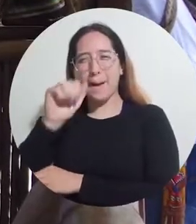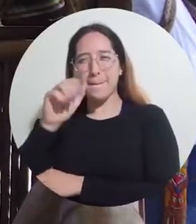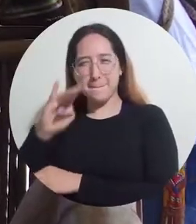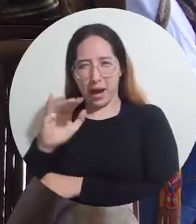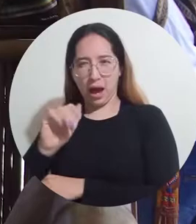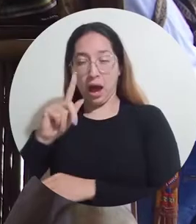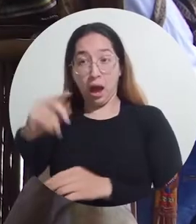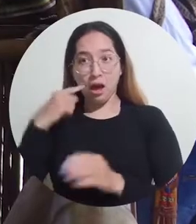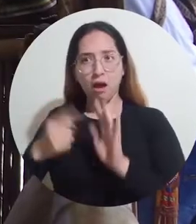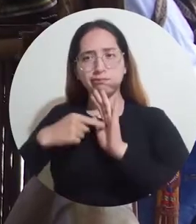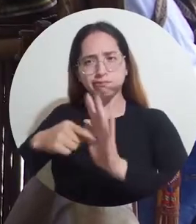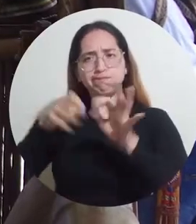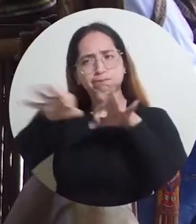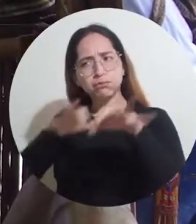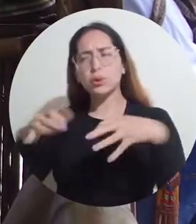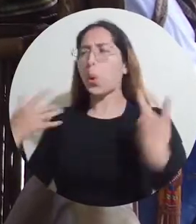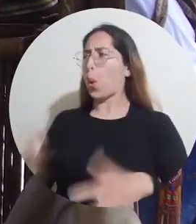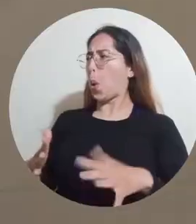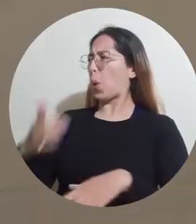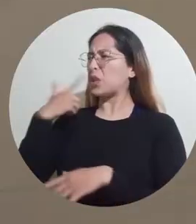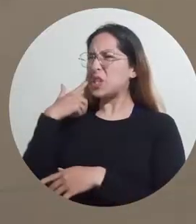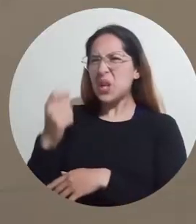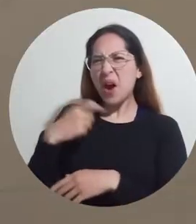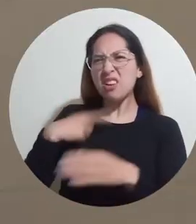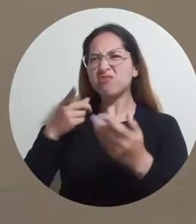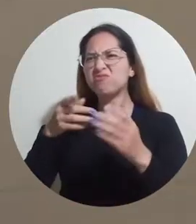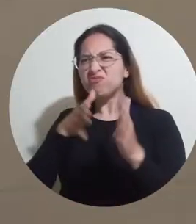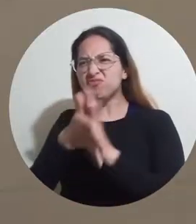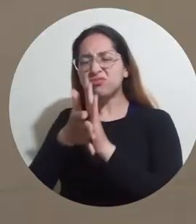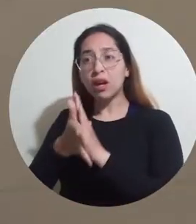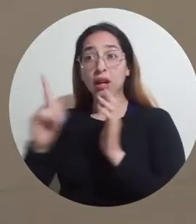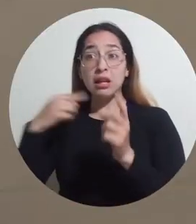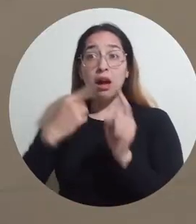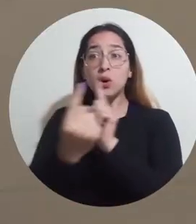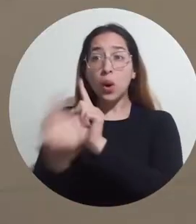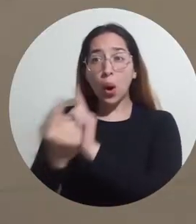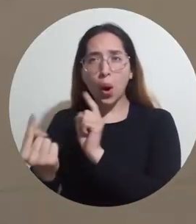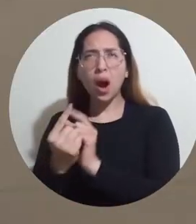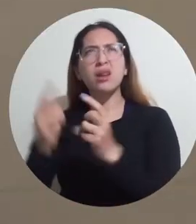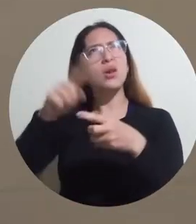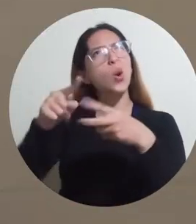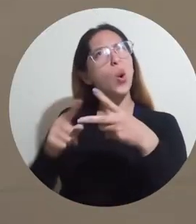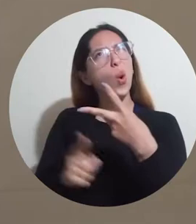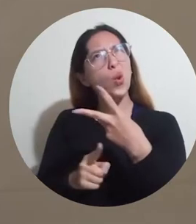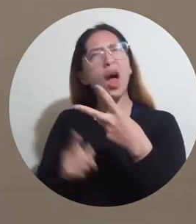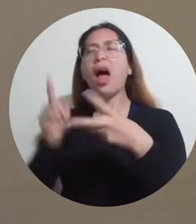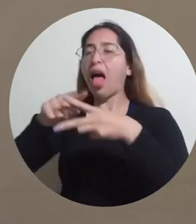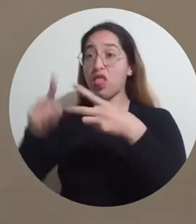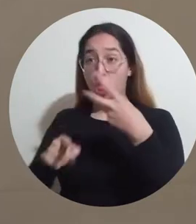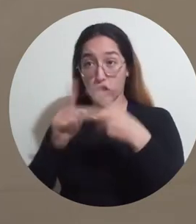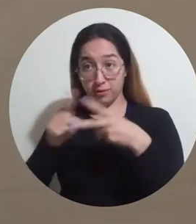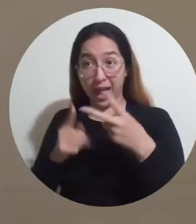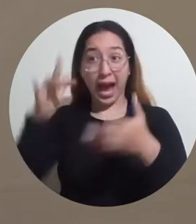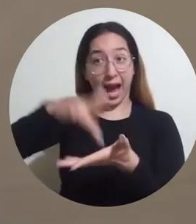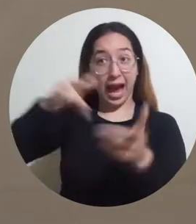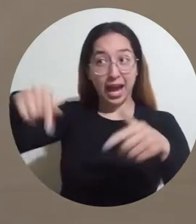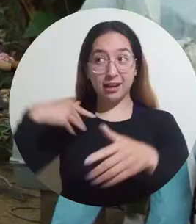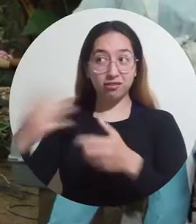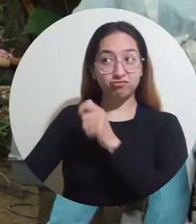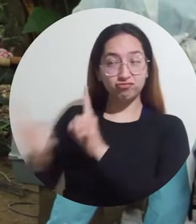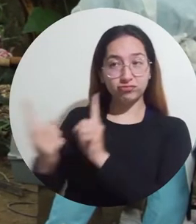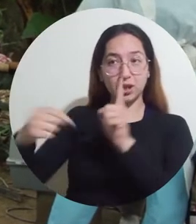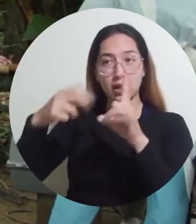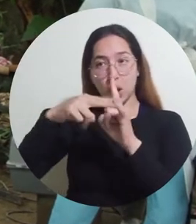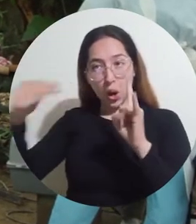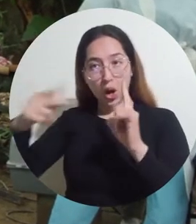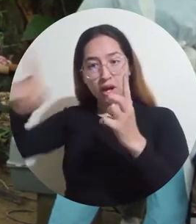realmente hemos tenido tres encuentros con ellas, unos fuimos al resguardo, dos han sido acá en la Universidad del Magdalena.